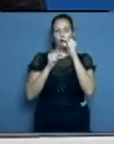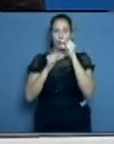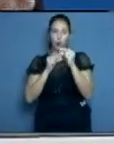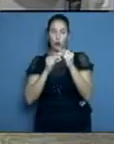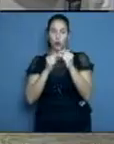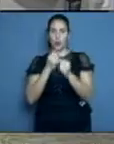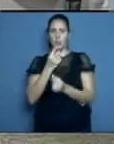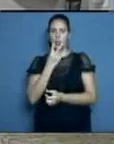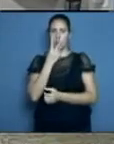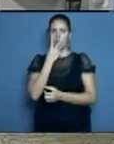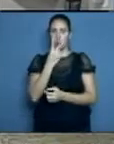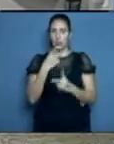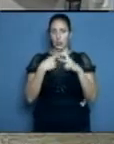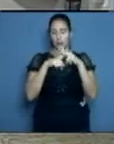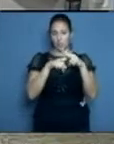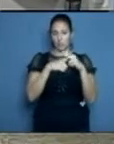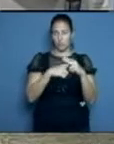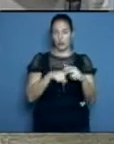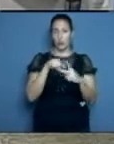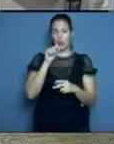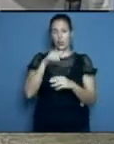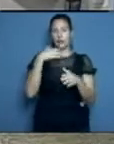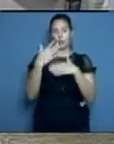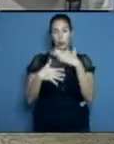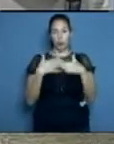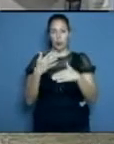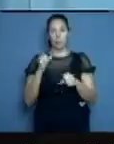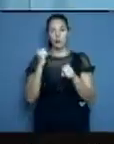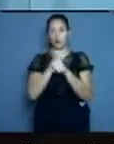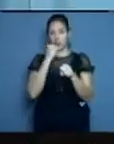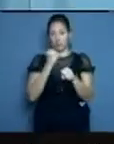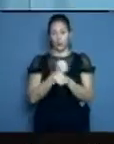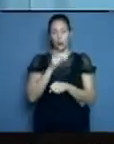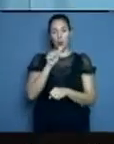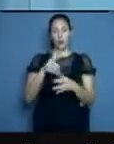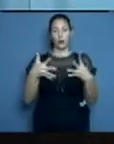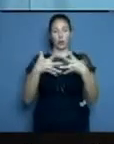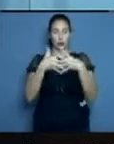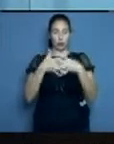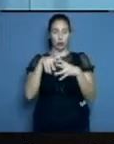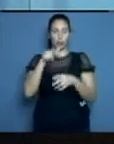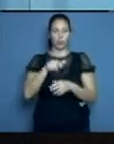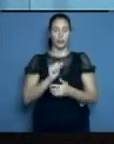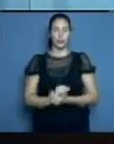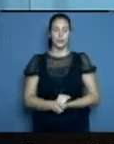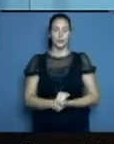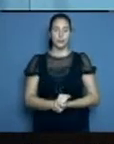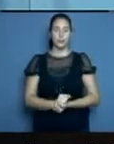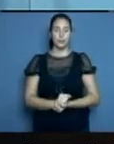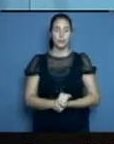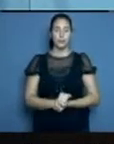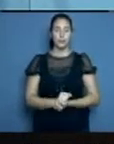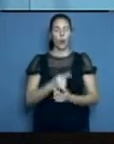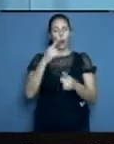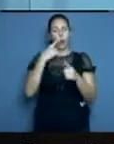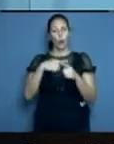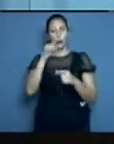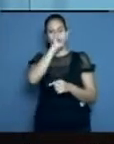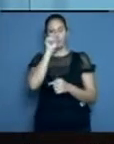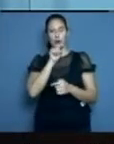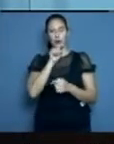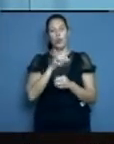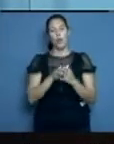inmediatez, porque se trabaja intensamente al respecto. Bueno, por acá nos dice, por favor, que las personas que laboran